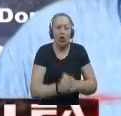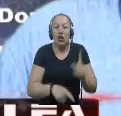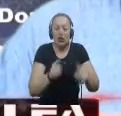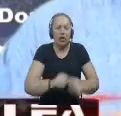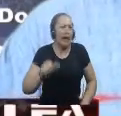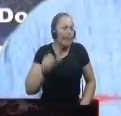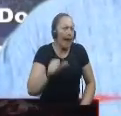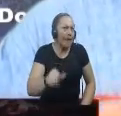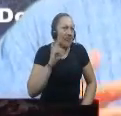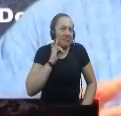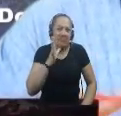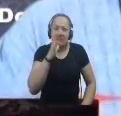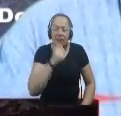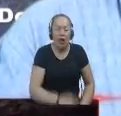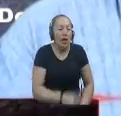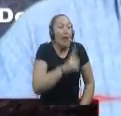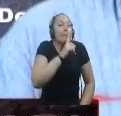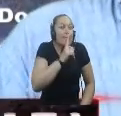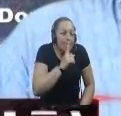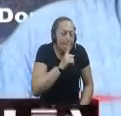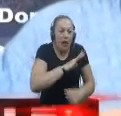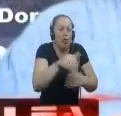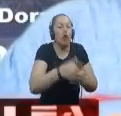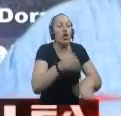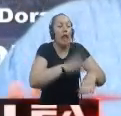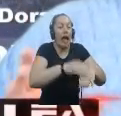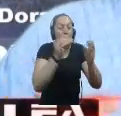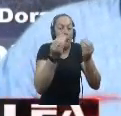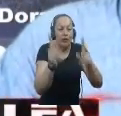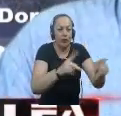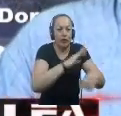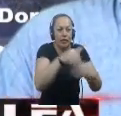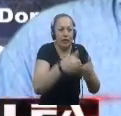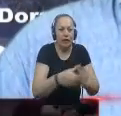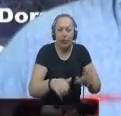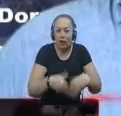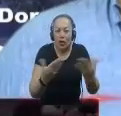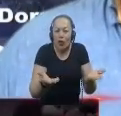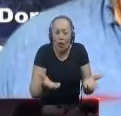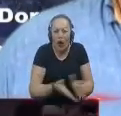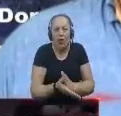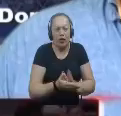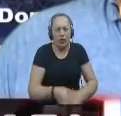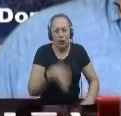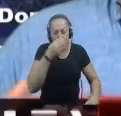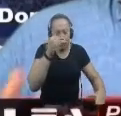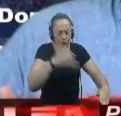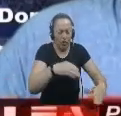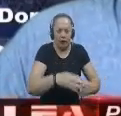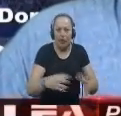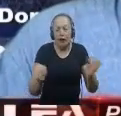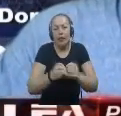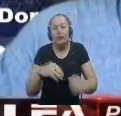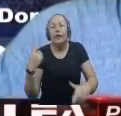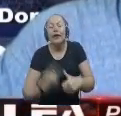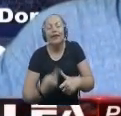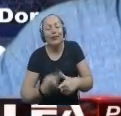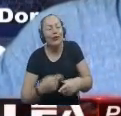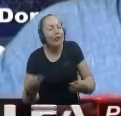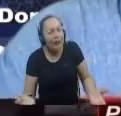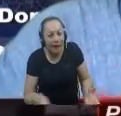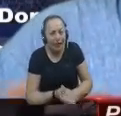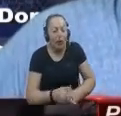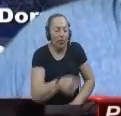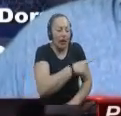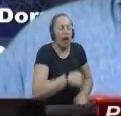Entonces Como para advertirle A la gente Que debe sacar Su basura Entonces se están Se quedando